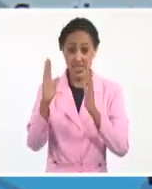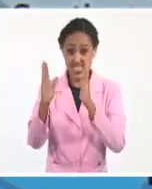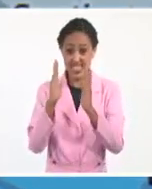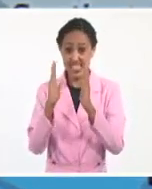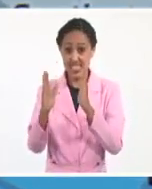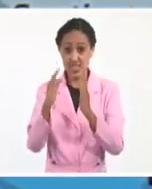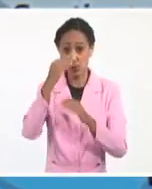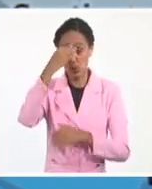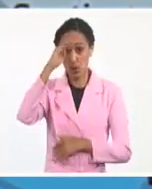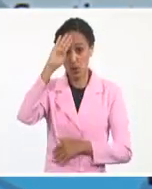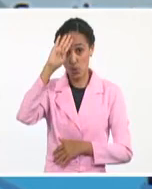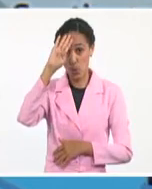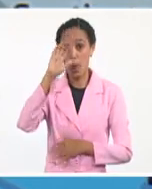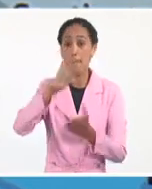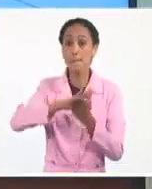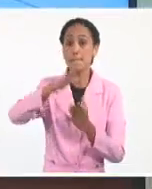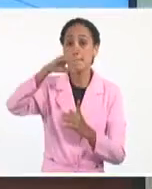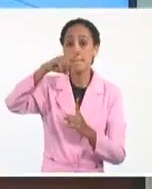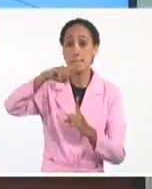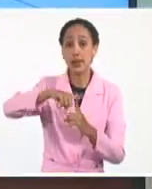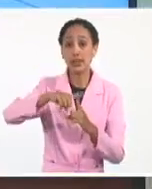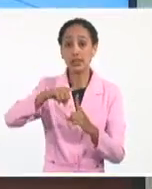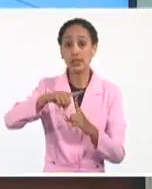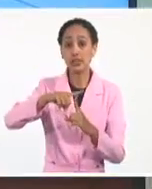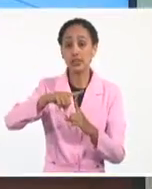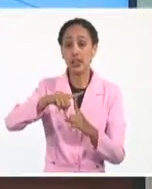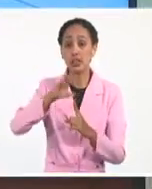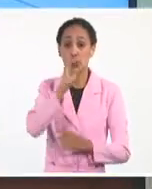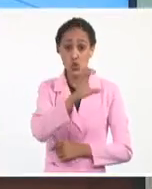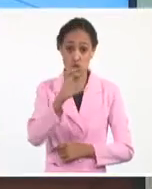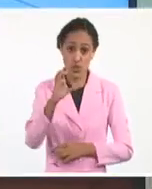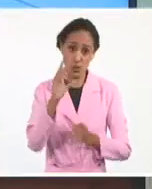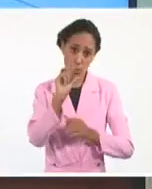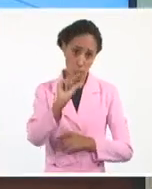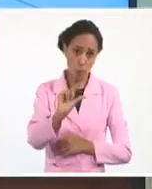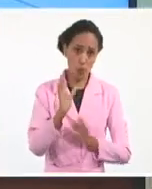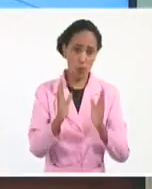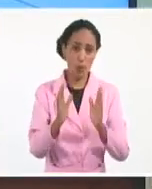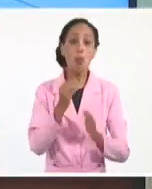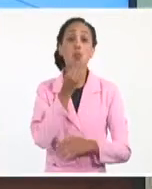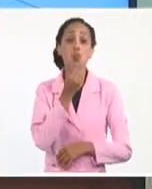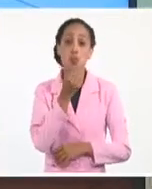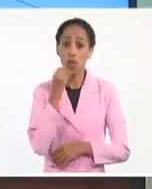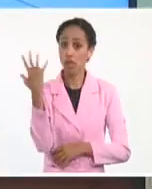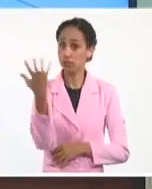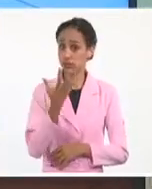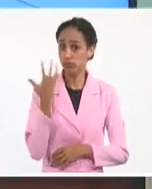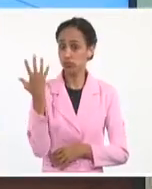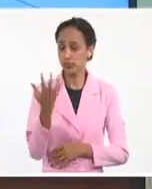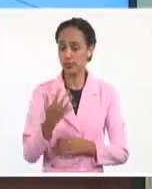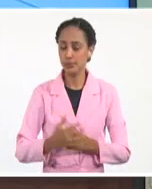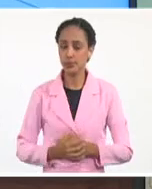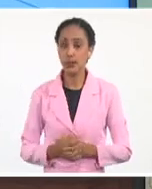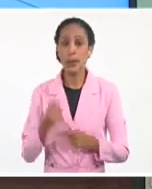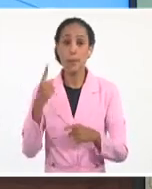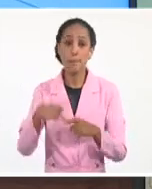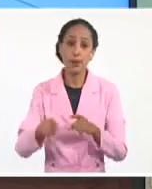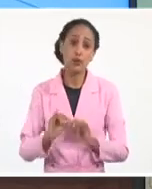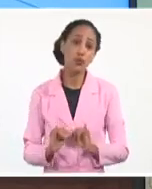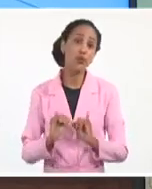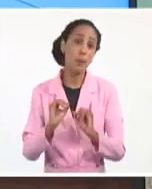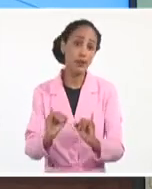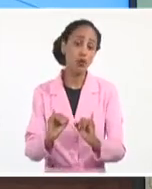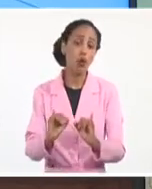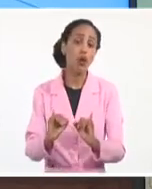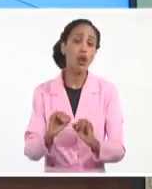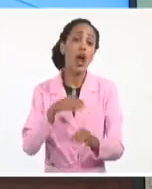país, Matanzas y un pedazo de la parte occidental, pudieran ser afectadas. Claro que estos son pronósticos. Ahora, en este